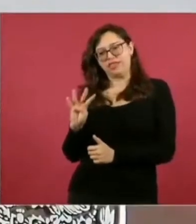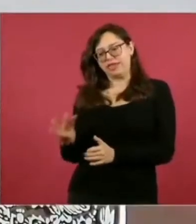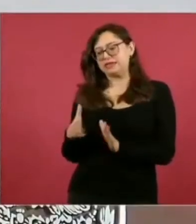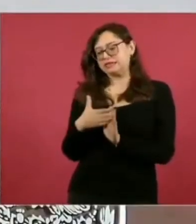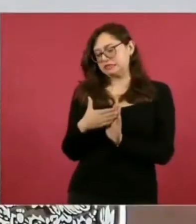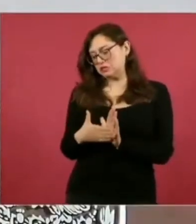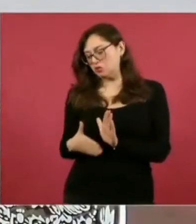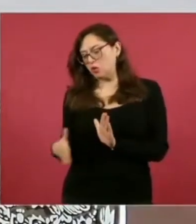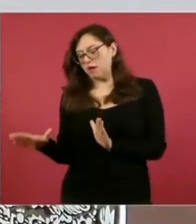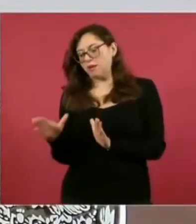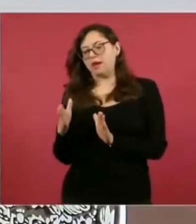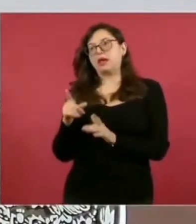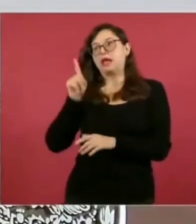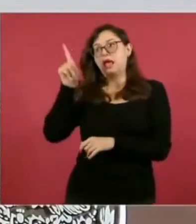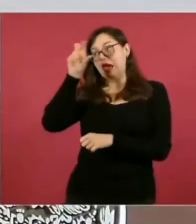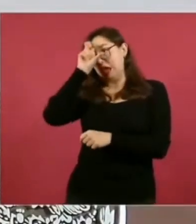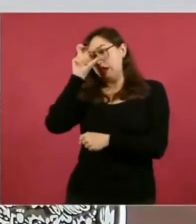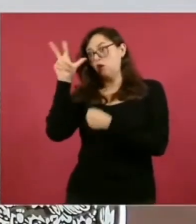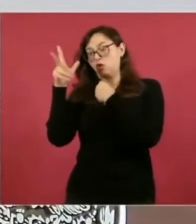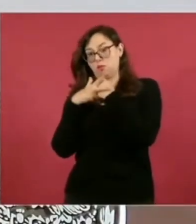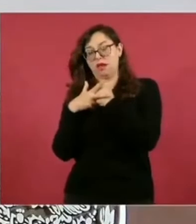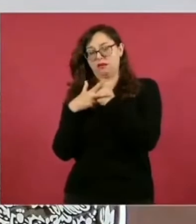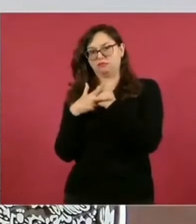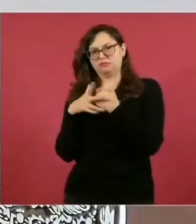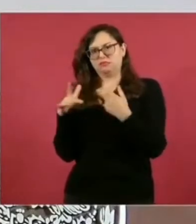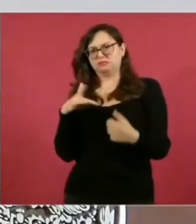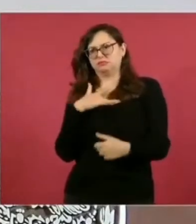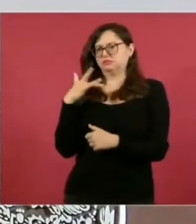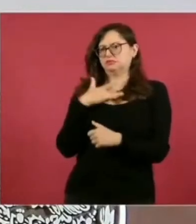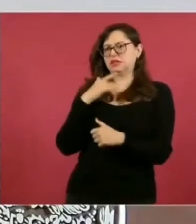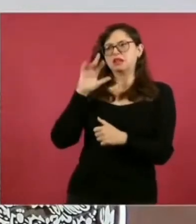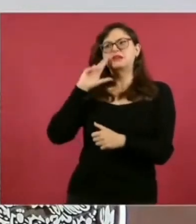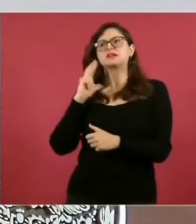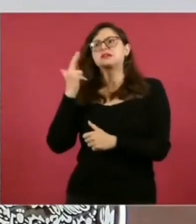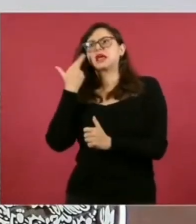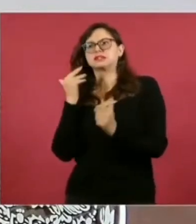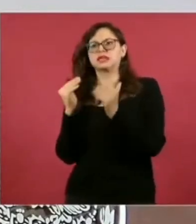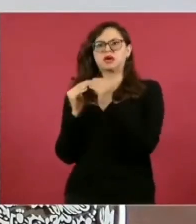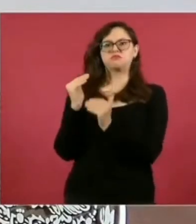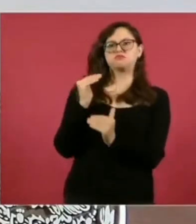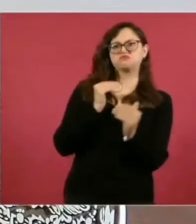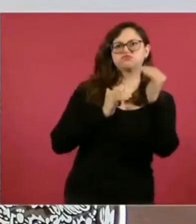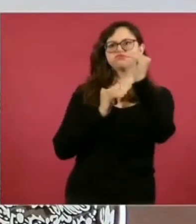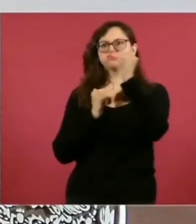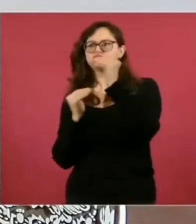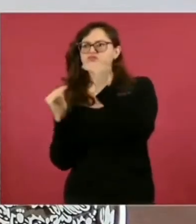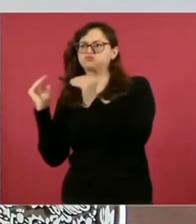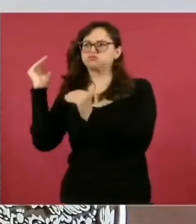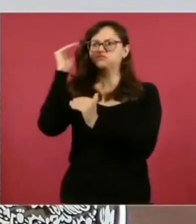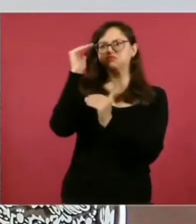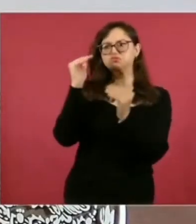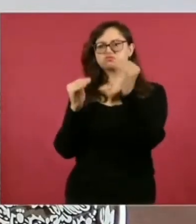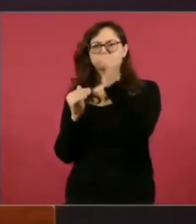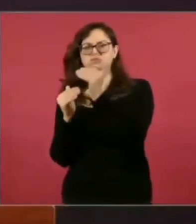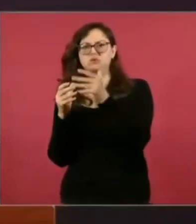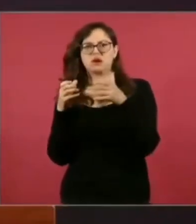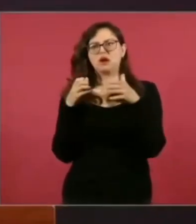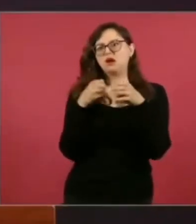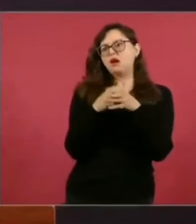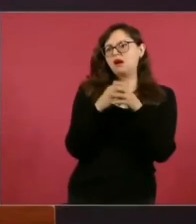el tema de las razas superiores e inferiores y deriva incluso en la creación hasta de grupos religiosos.